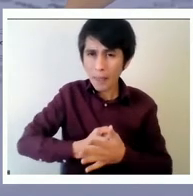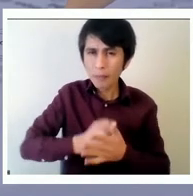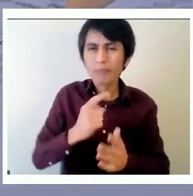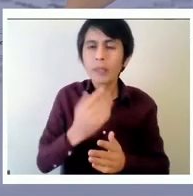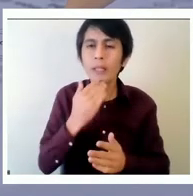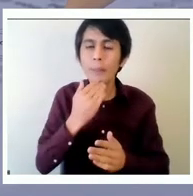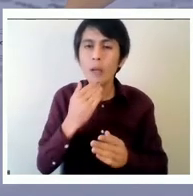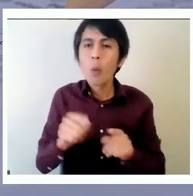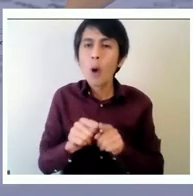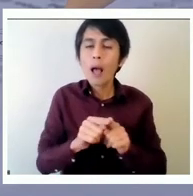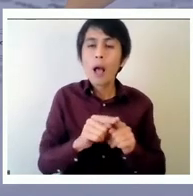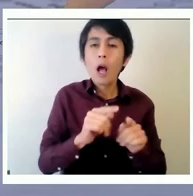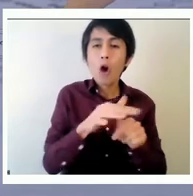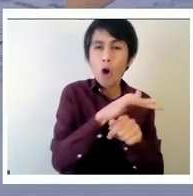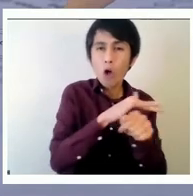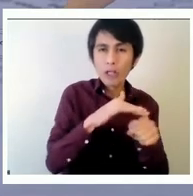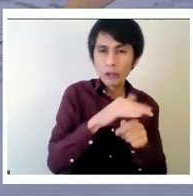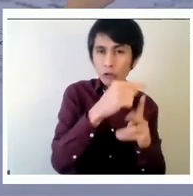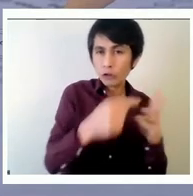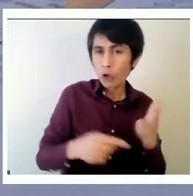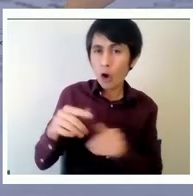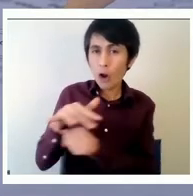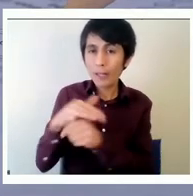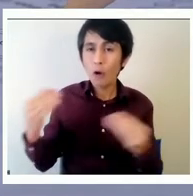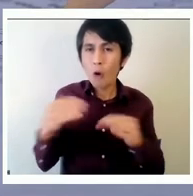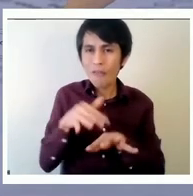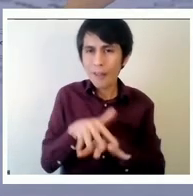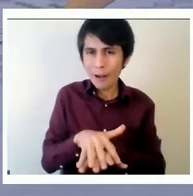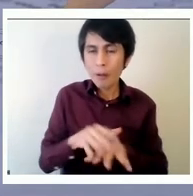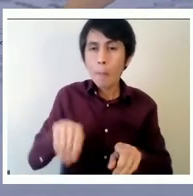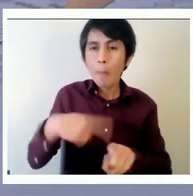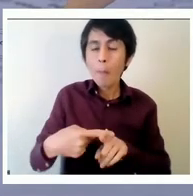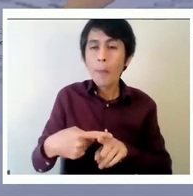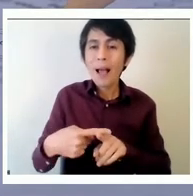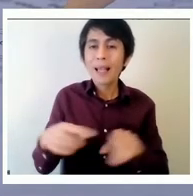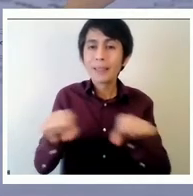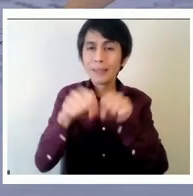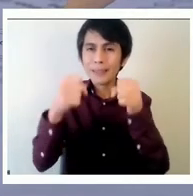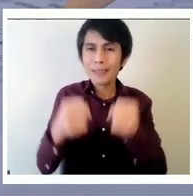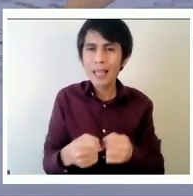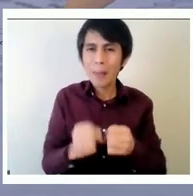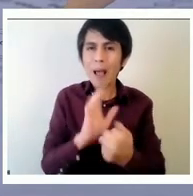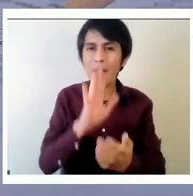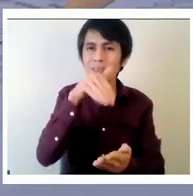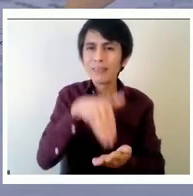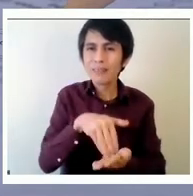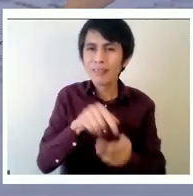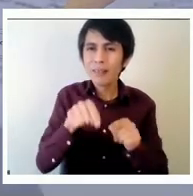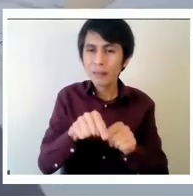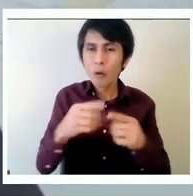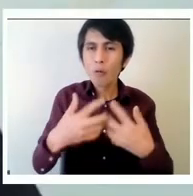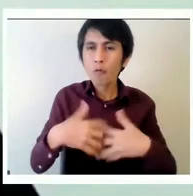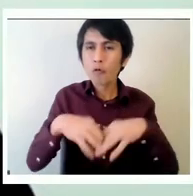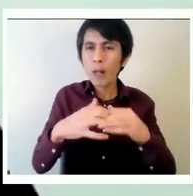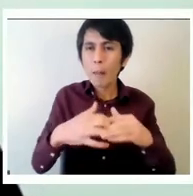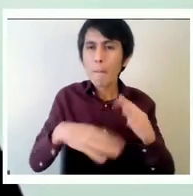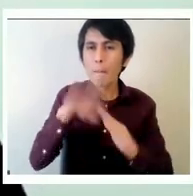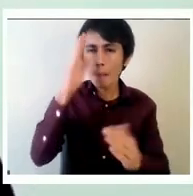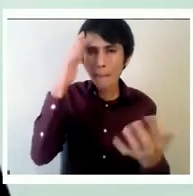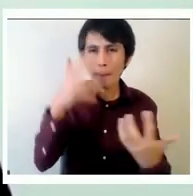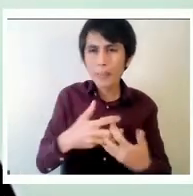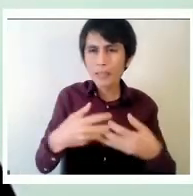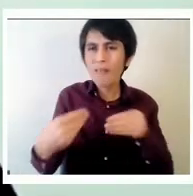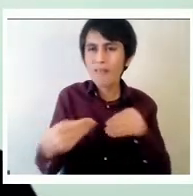habilitación y fortalecer el sistema centralizado con mayor pertinencia y flexibilidad eso es muchas gracias y